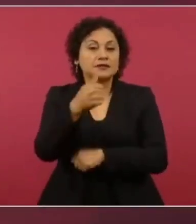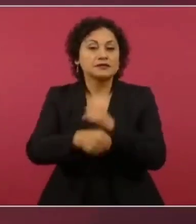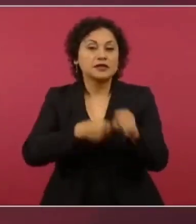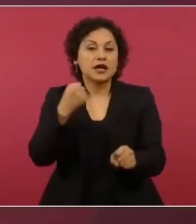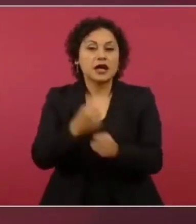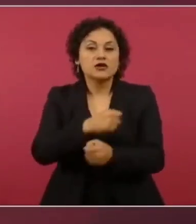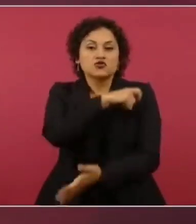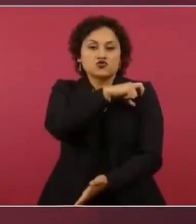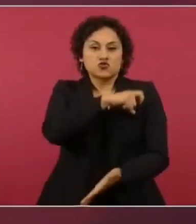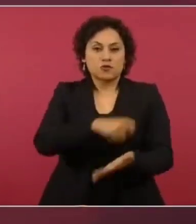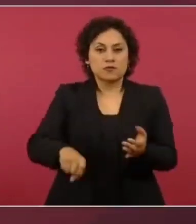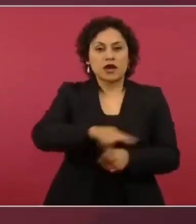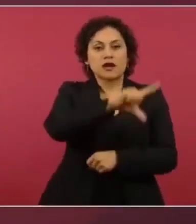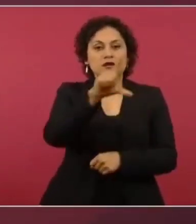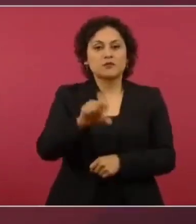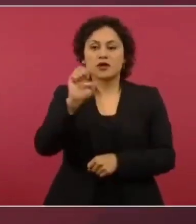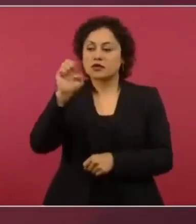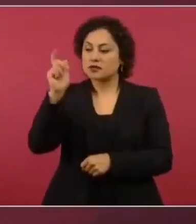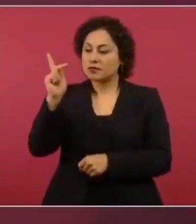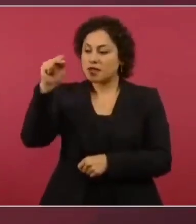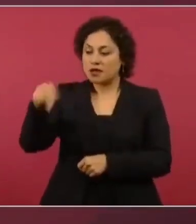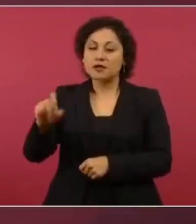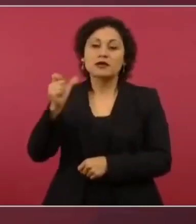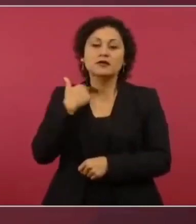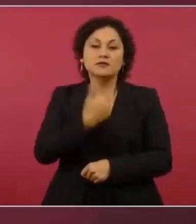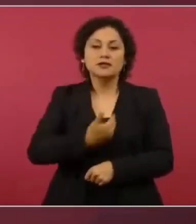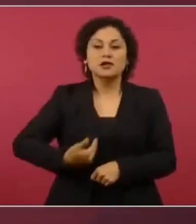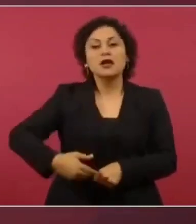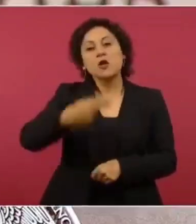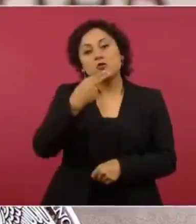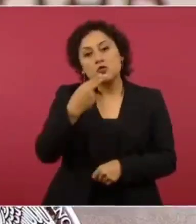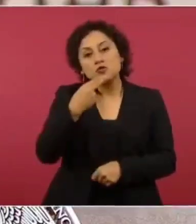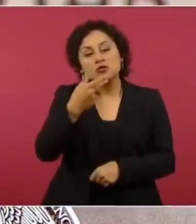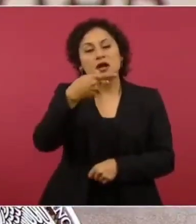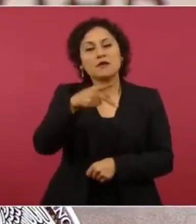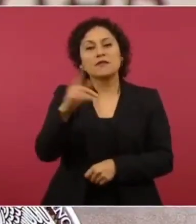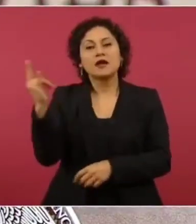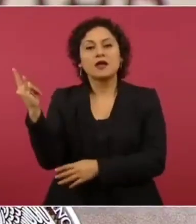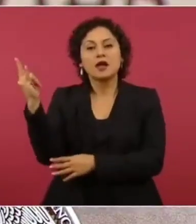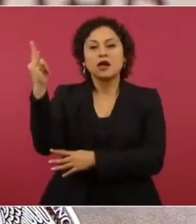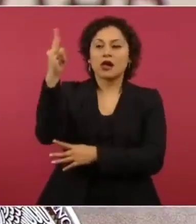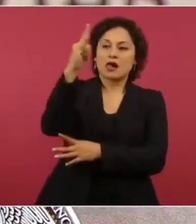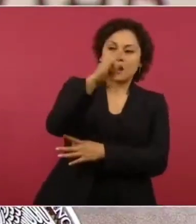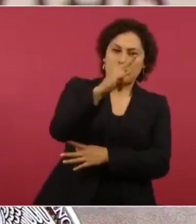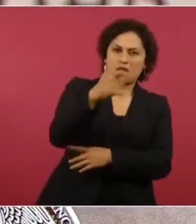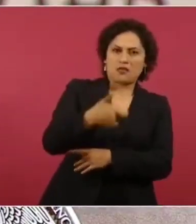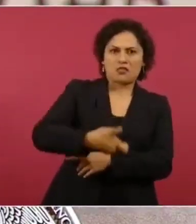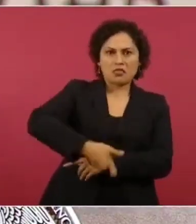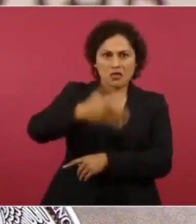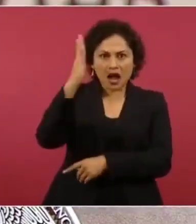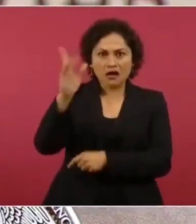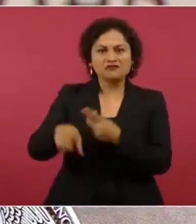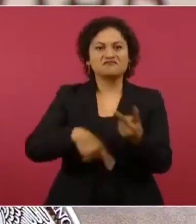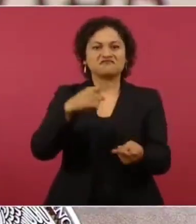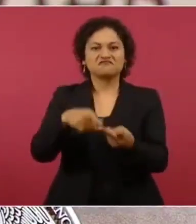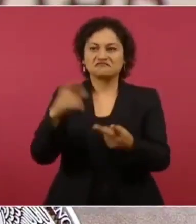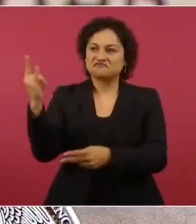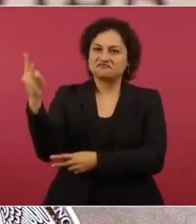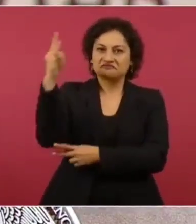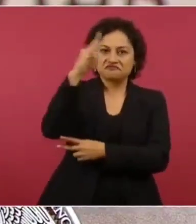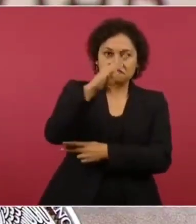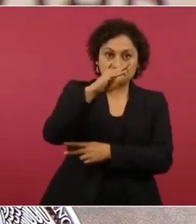mantenimiento muy caro, y no se podía volar en territorio nacional, pues esta aeronave